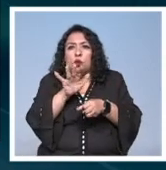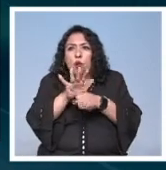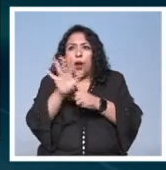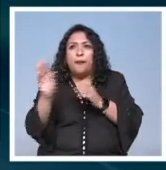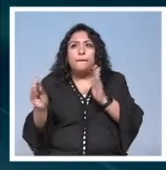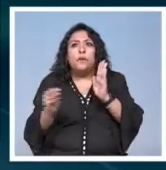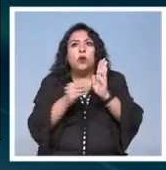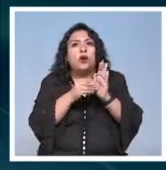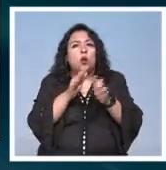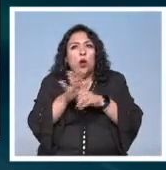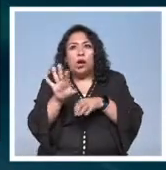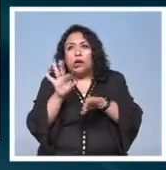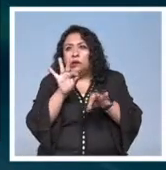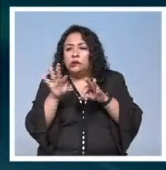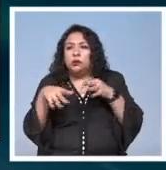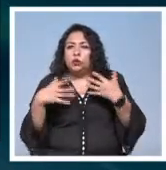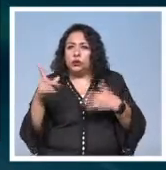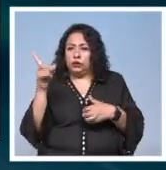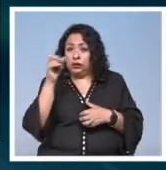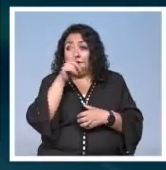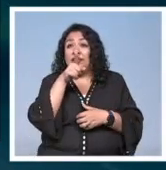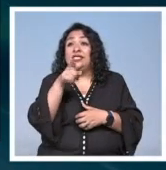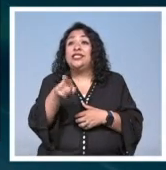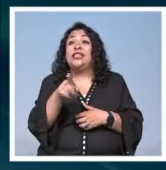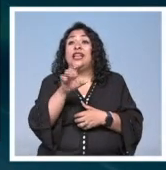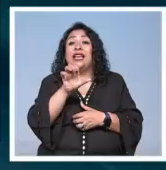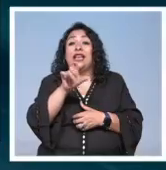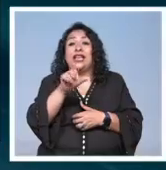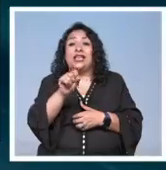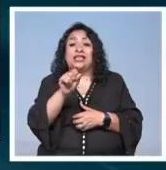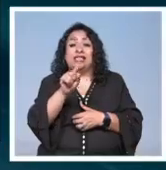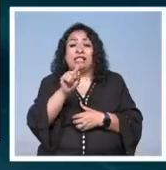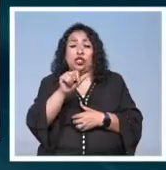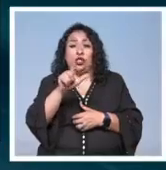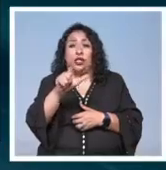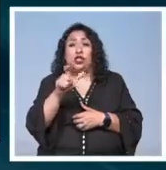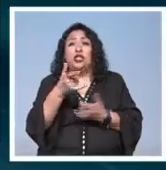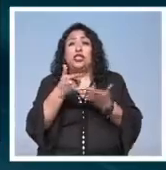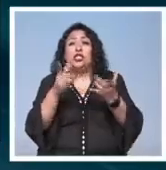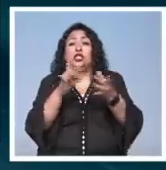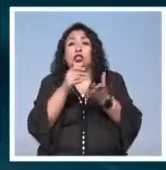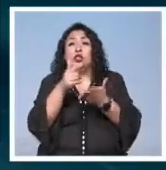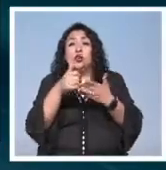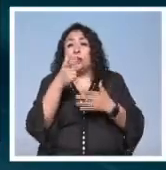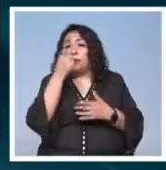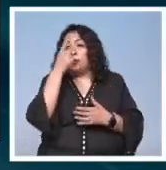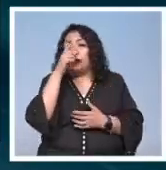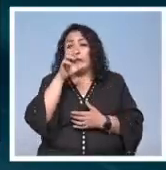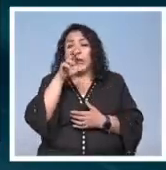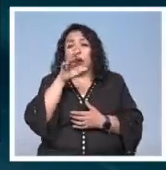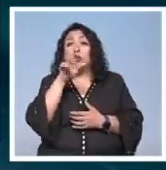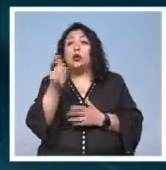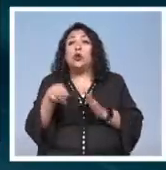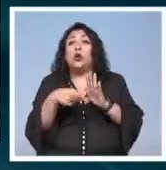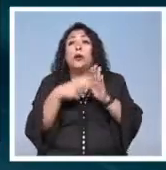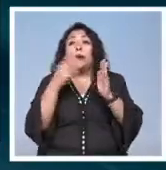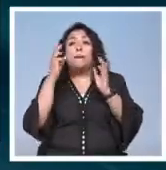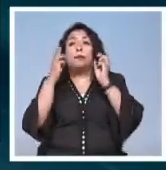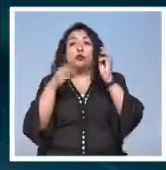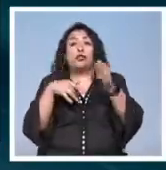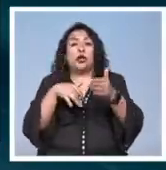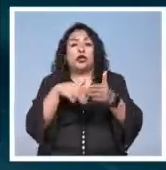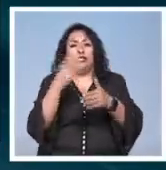ponía de su trabajo Estación Tenoshka La crónica urbana de Marco Antonio Cruz que se presenta en el Museo Archivo de la